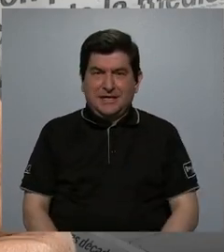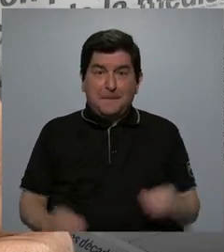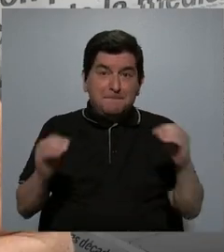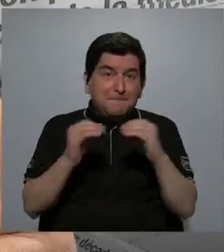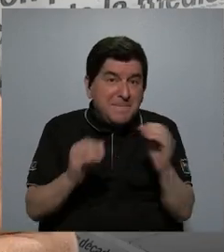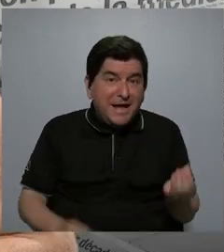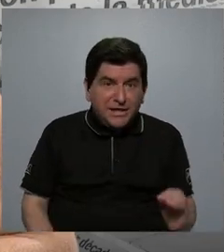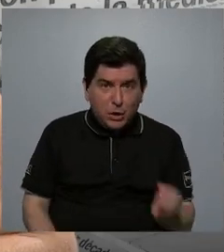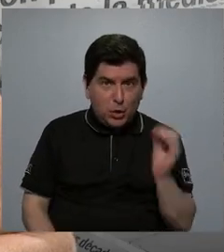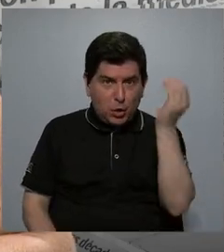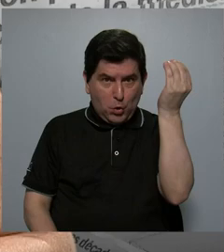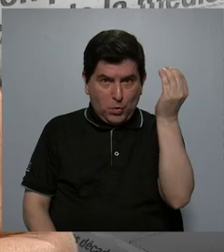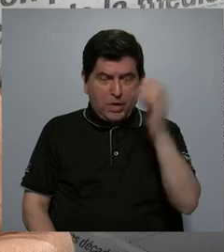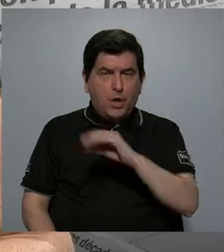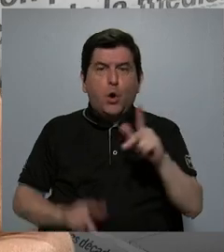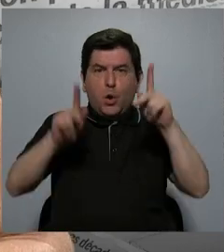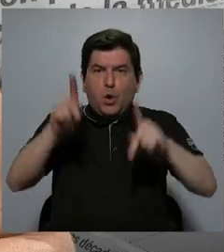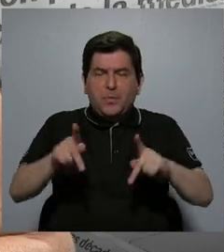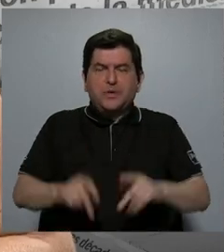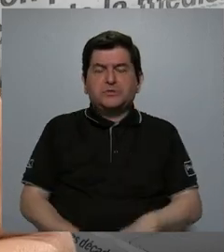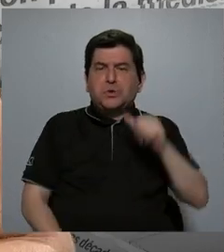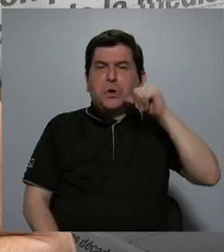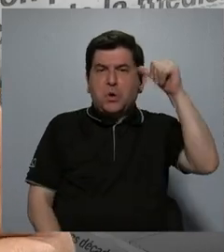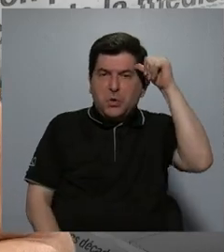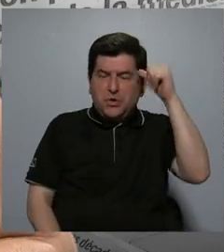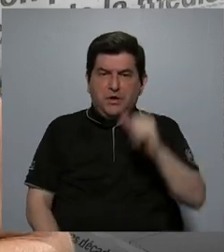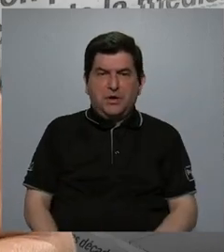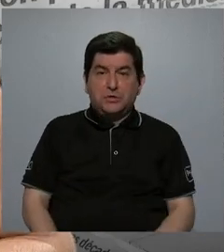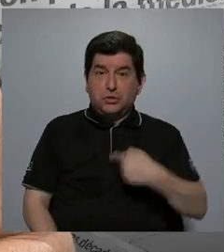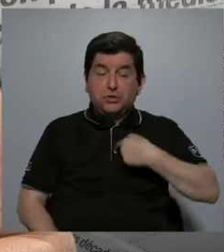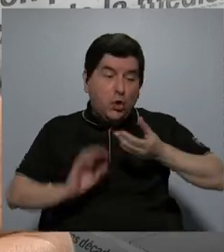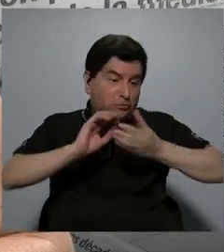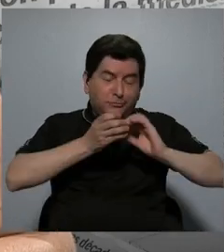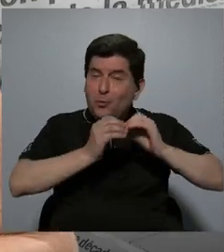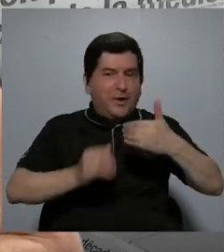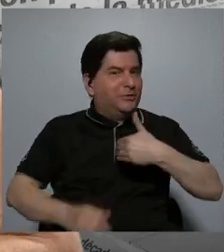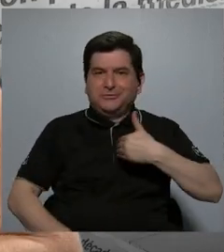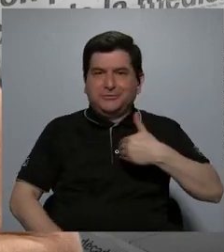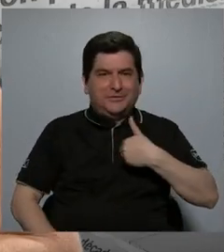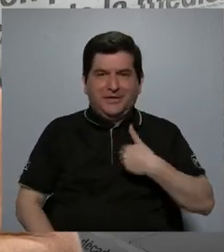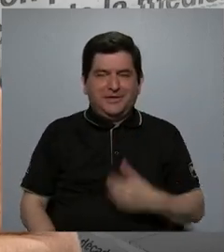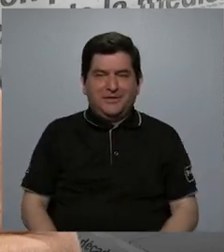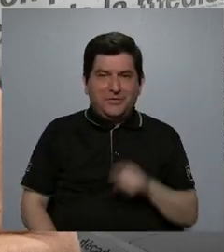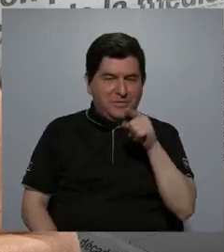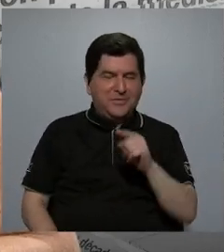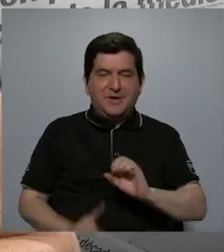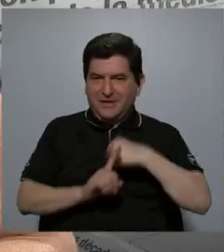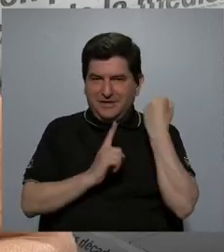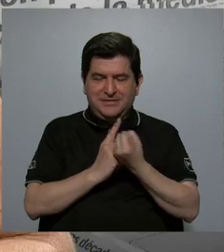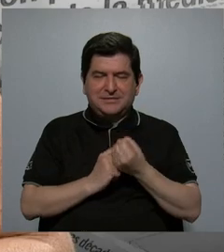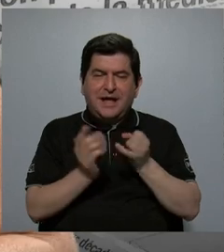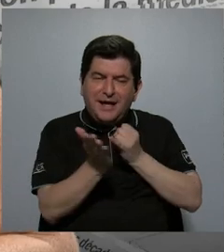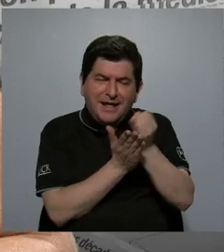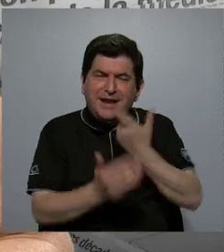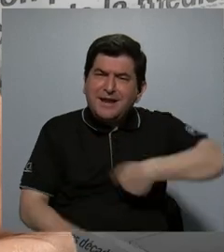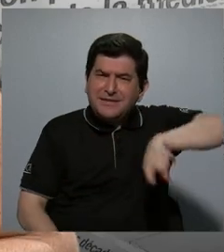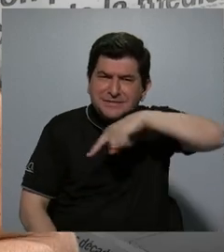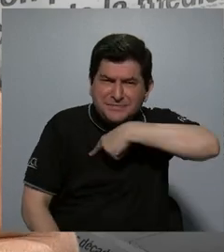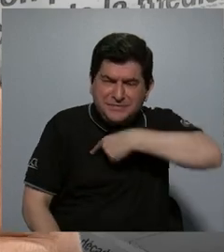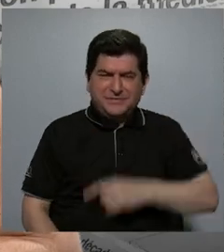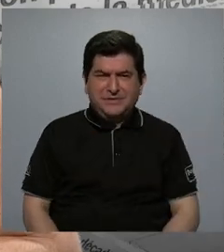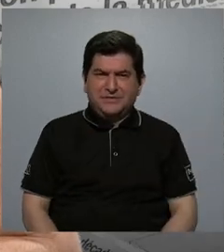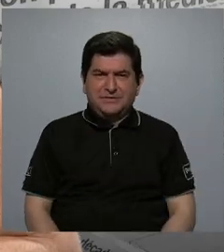a los jóvenes que a las personas más adultas, o por lo menos no tengo datos para hablar sobre esto. En nuestras investigaciones, en las